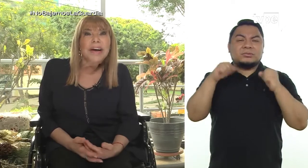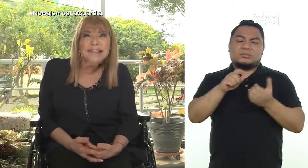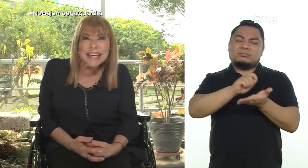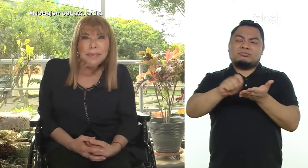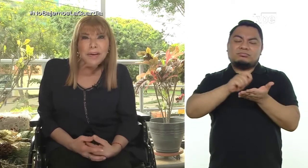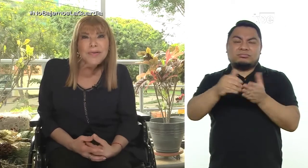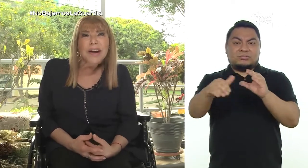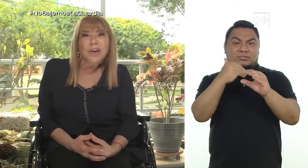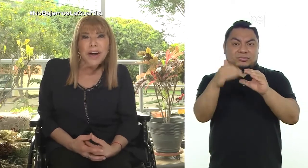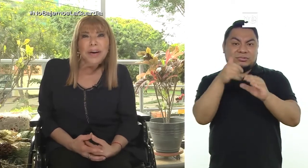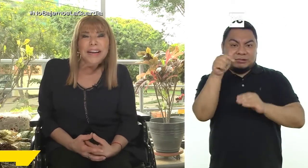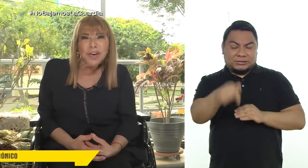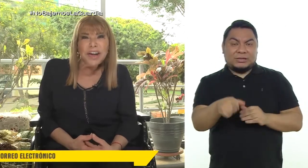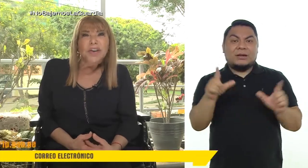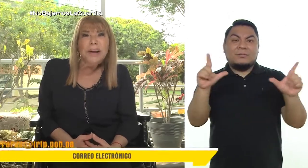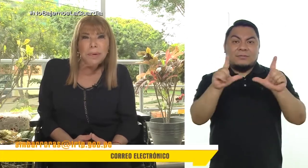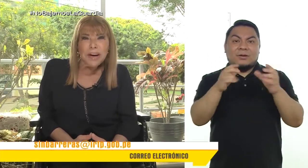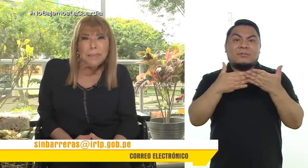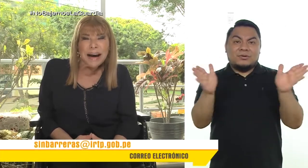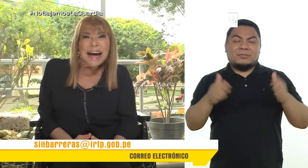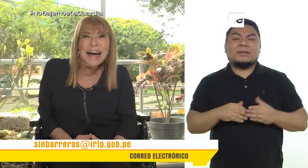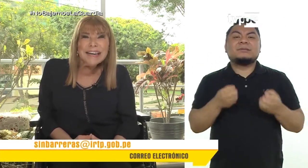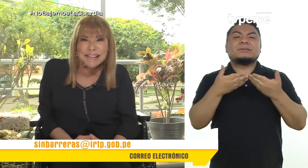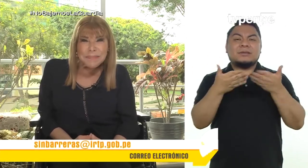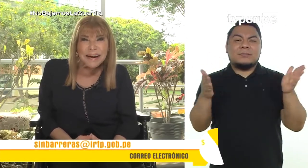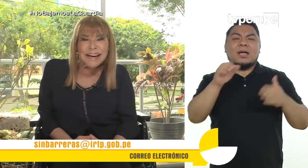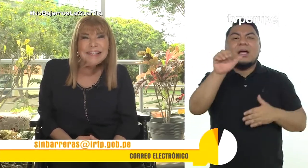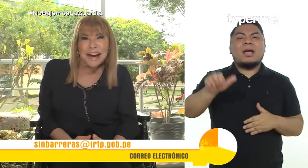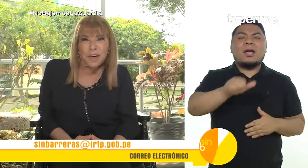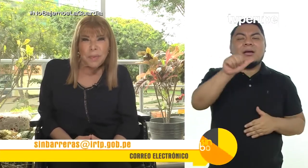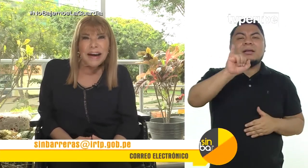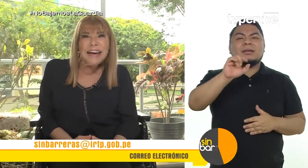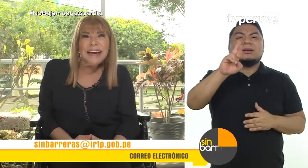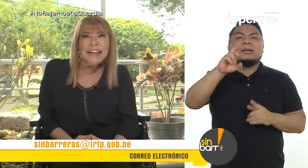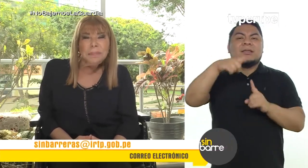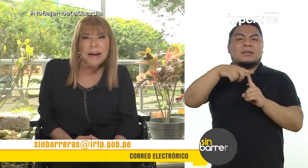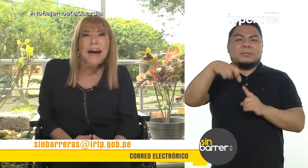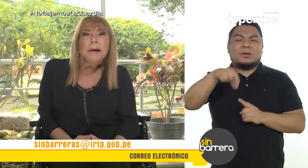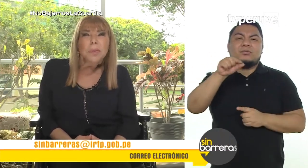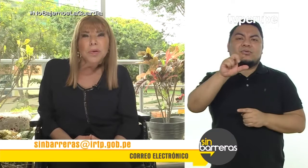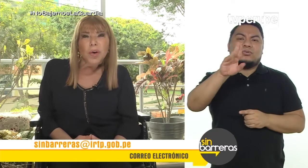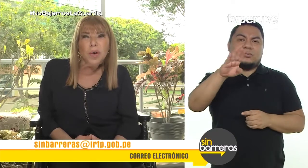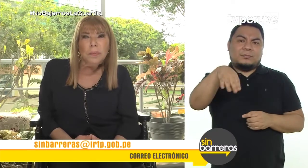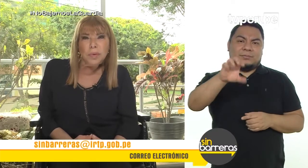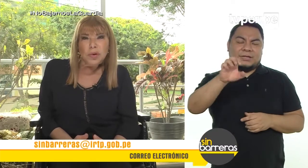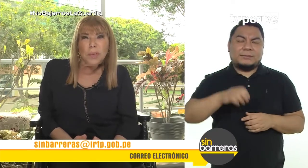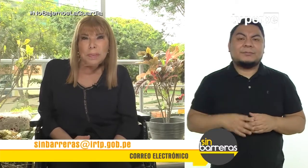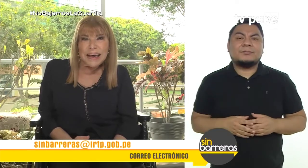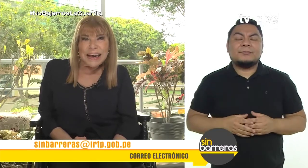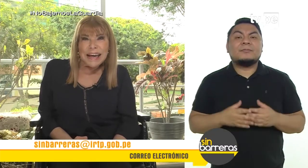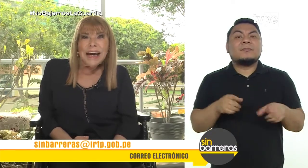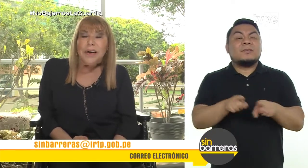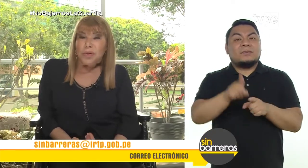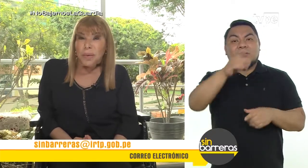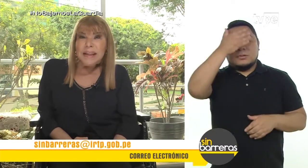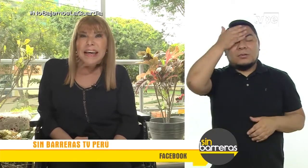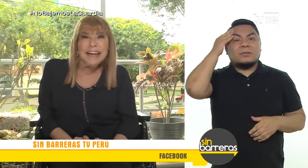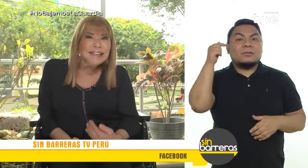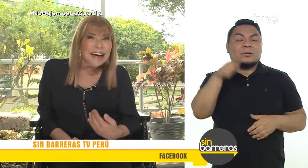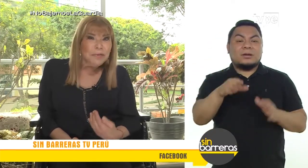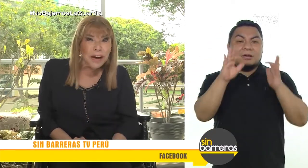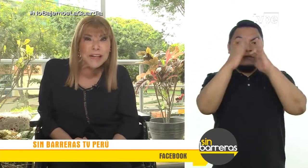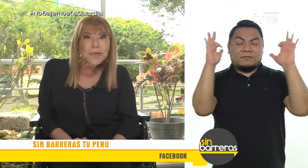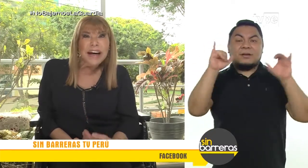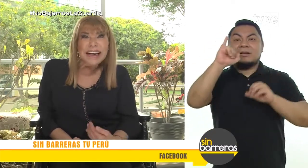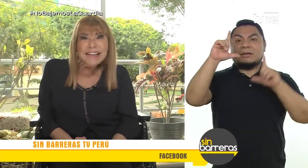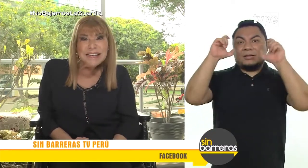comentario, escríbanos al correo electrónico del programa sinbarreras.irtp.go.pe No olviden